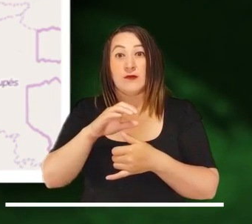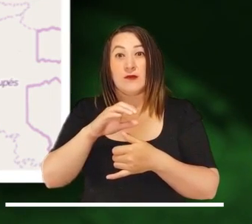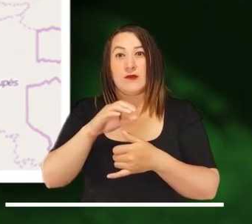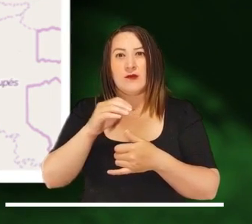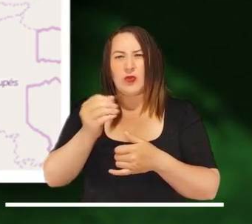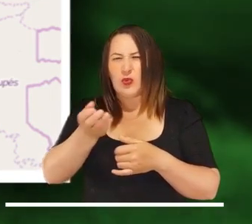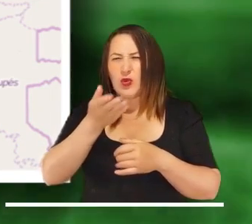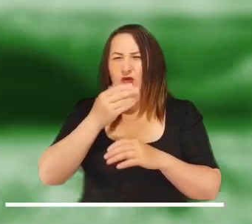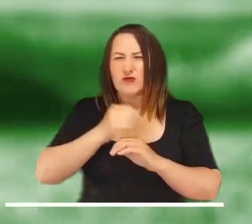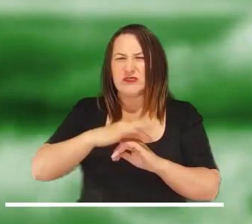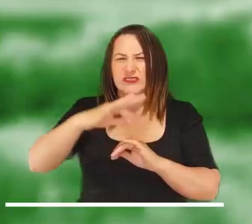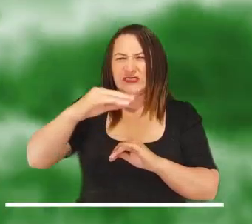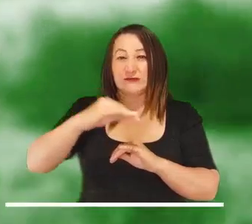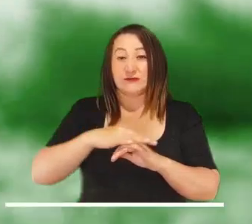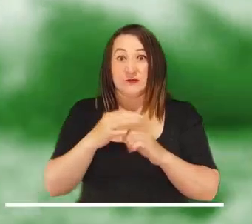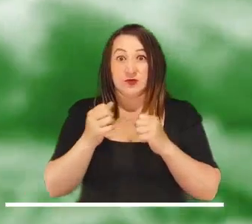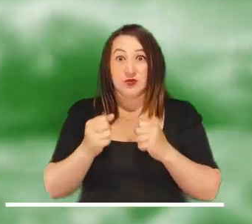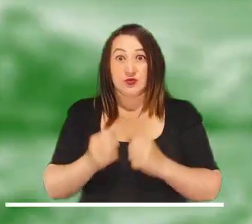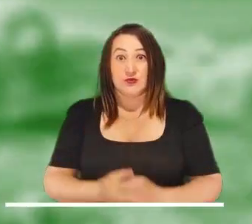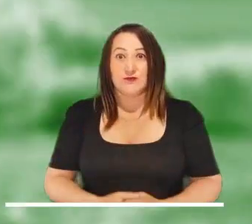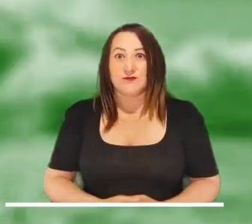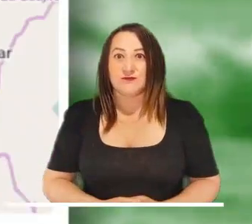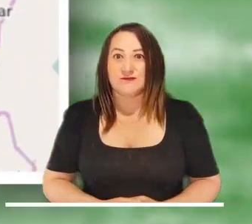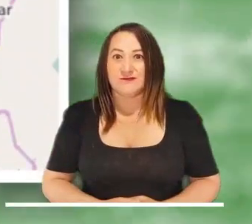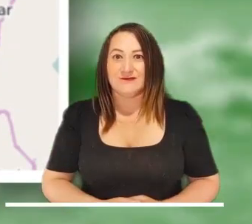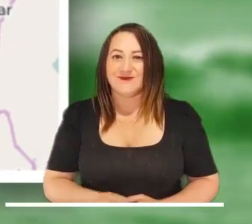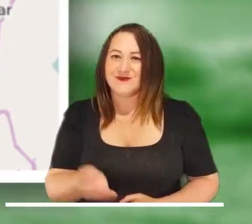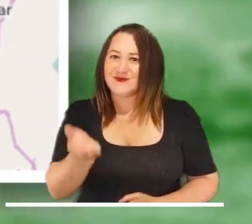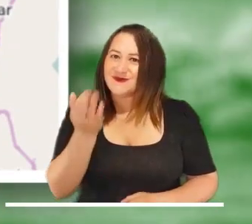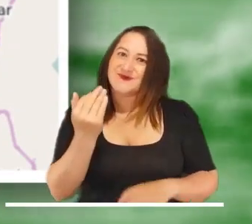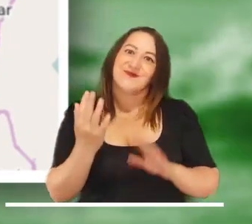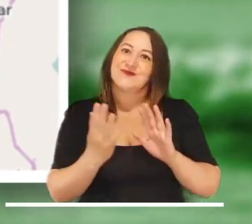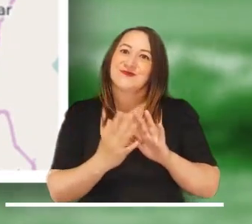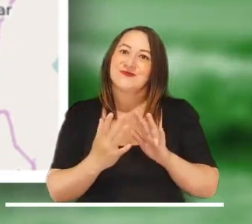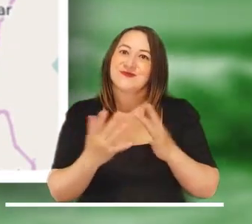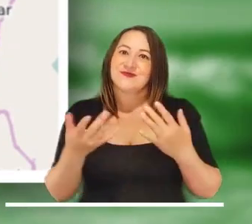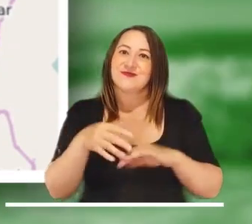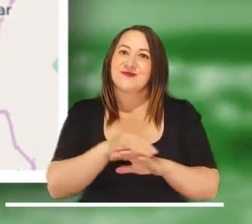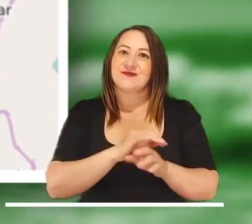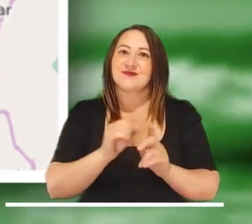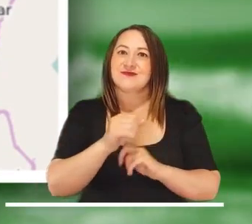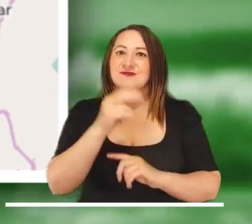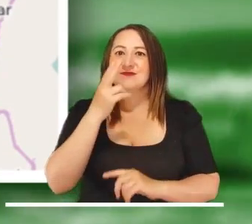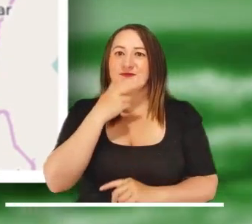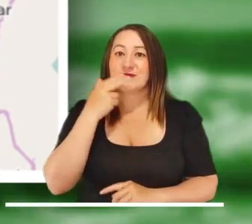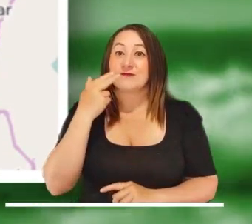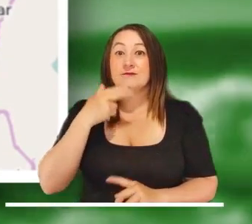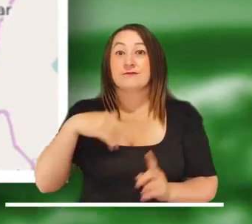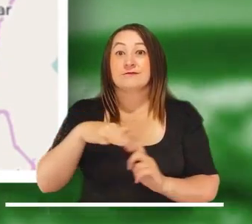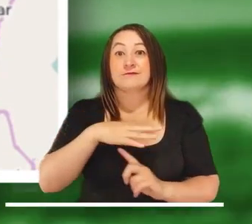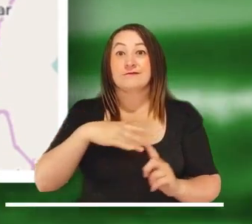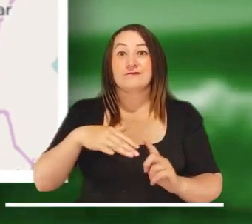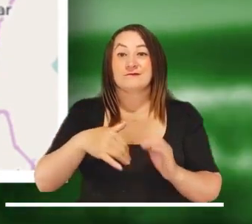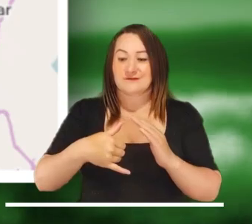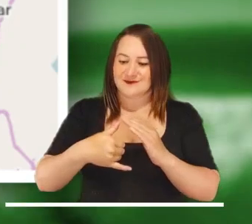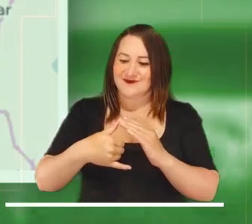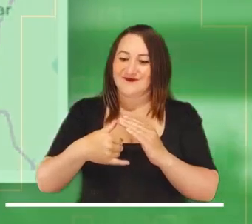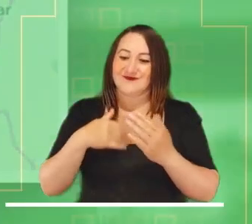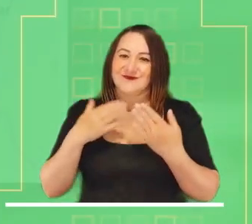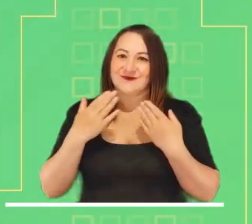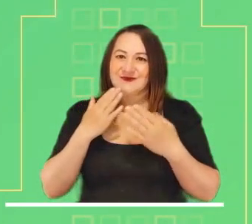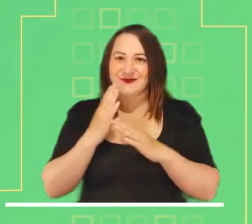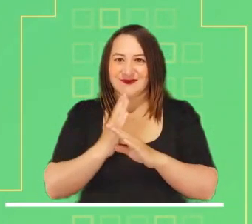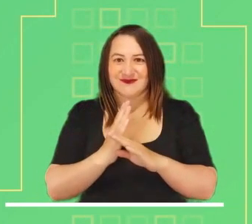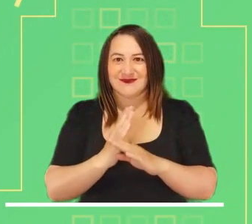roja por deslizamientos. Alerta moderada se emite en el oriente del Caribe por altos valores en el viento y oleaje de la